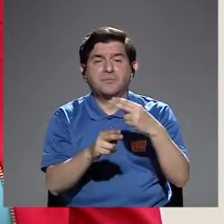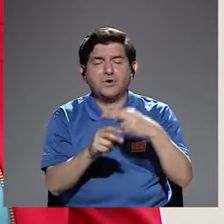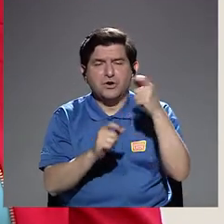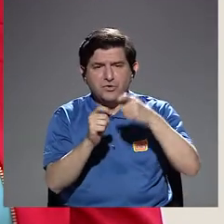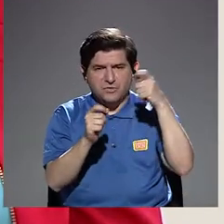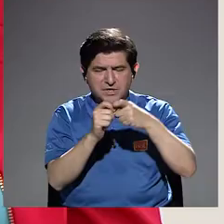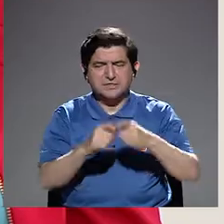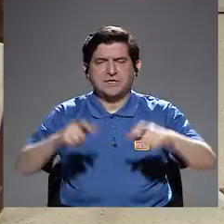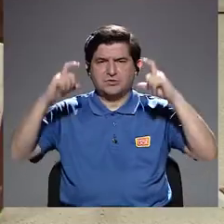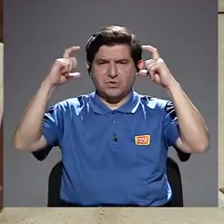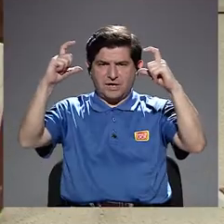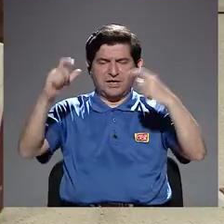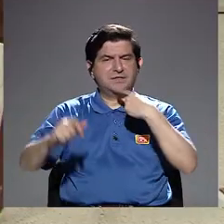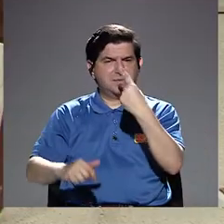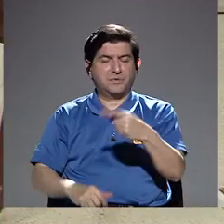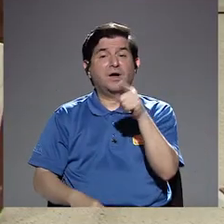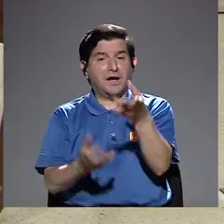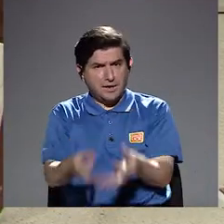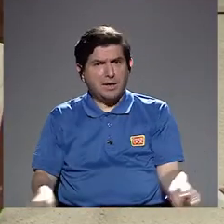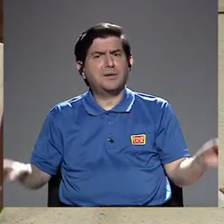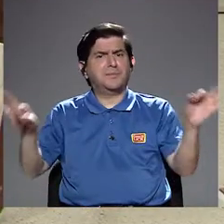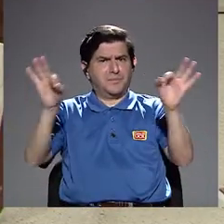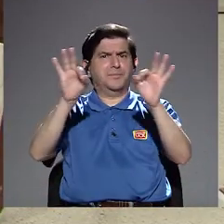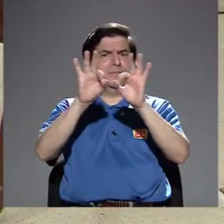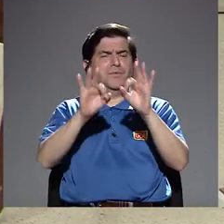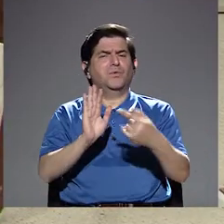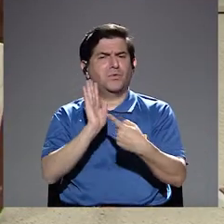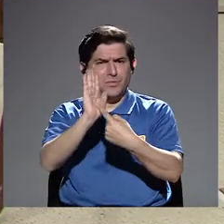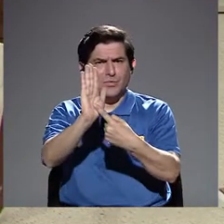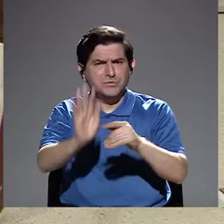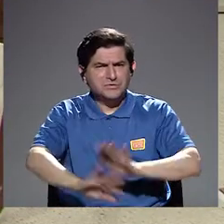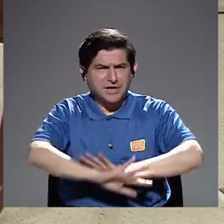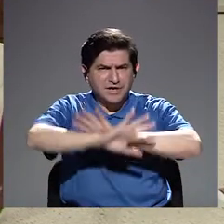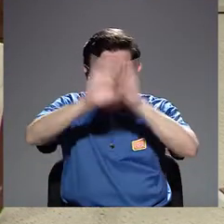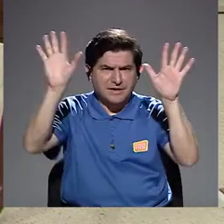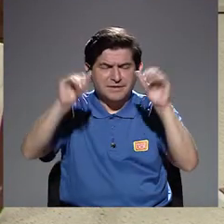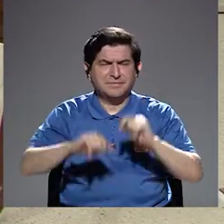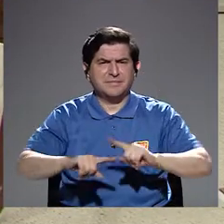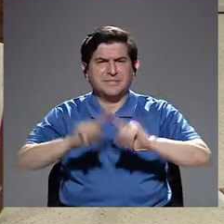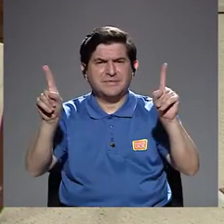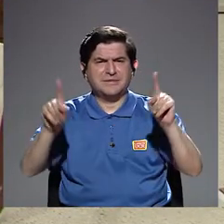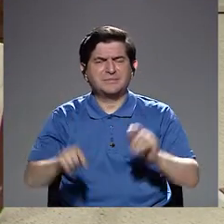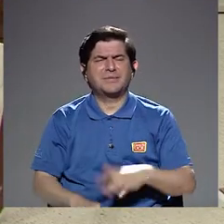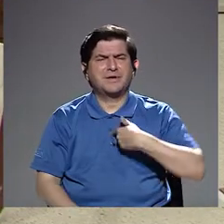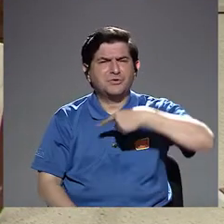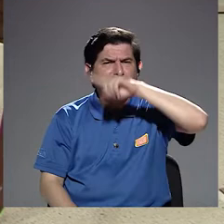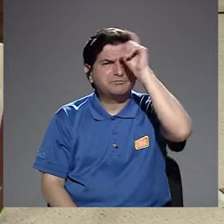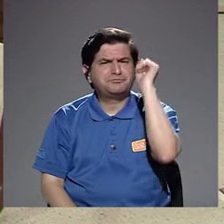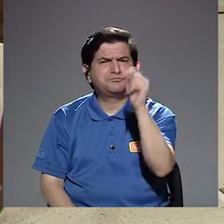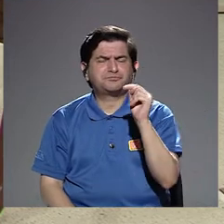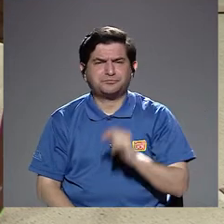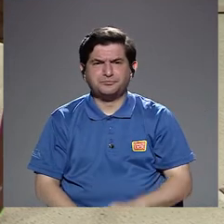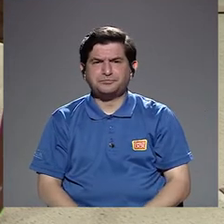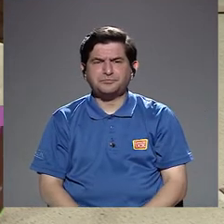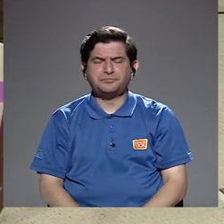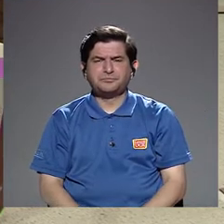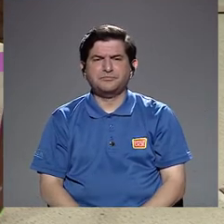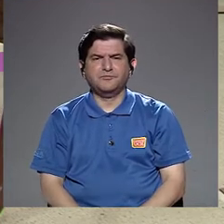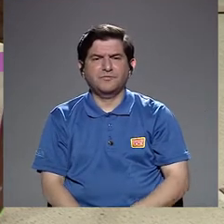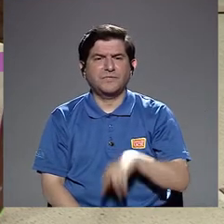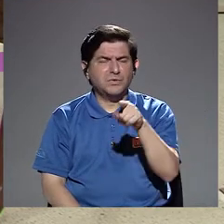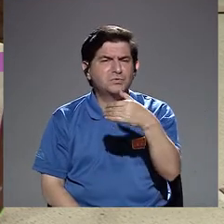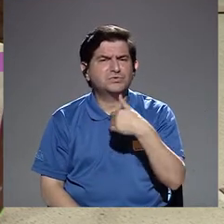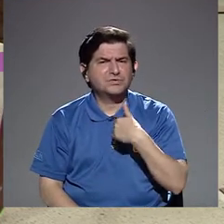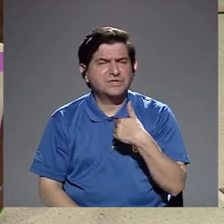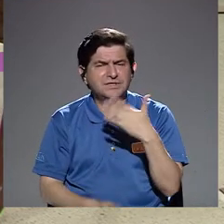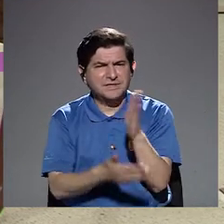comunicación en los titulares. Eso es importante también, digamos, para evidenciar y dejar claro lo que es. Pero sí, justo le iba a preguntar también, digamos eso, si